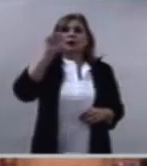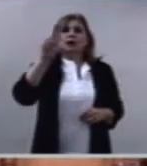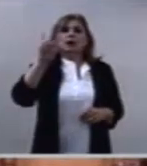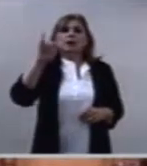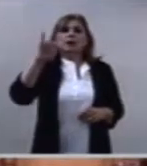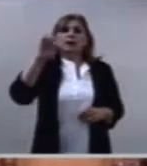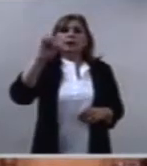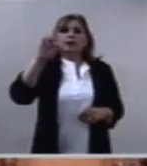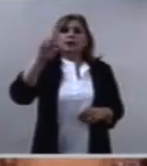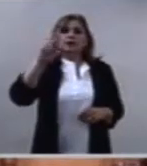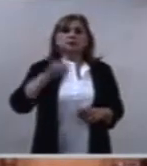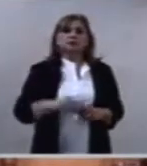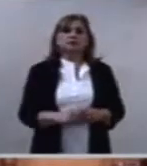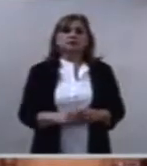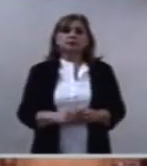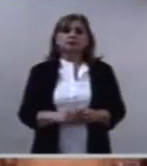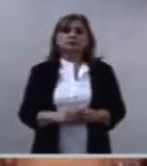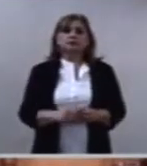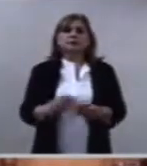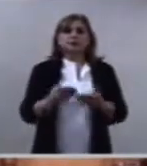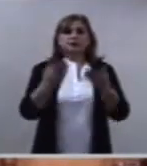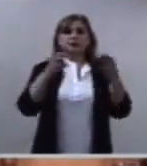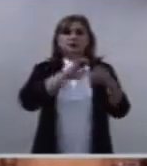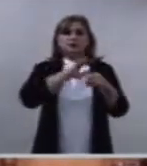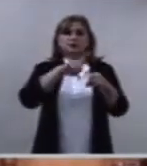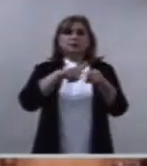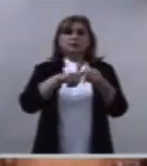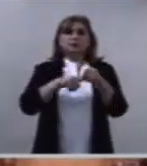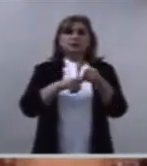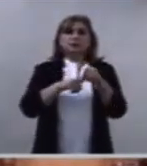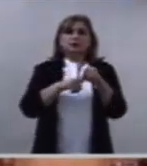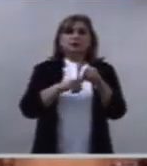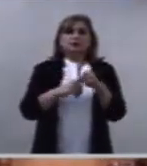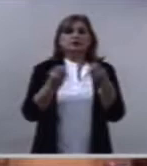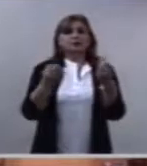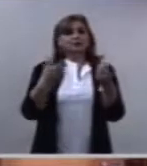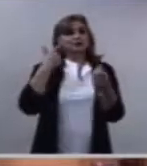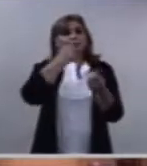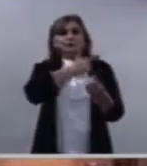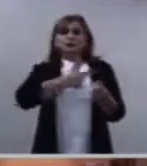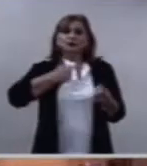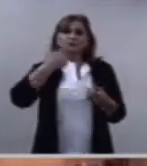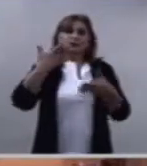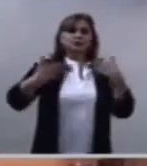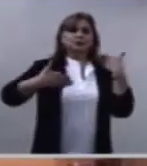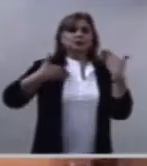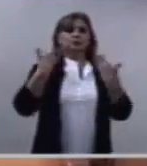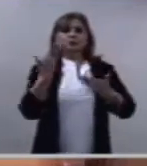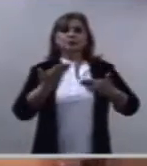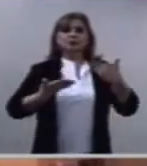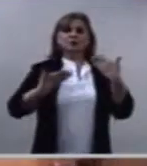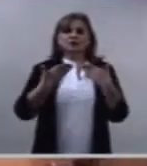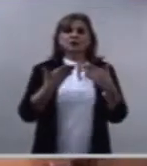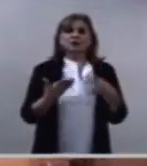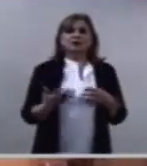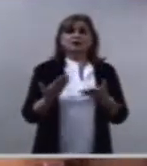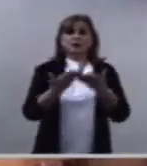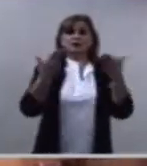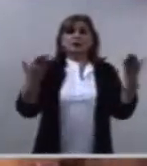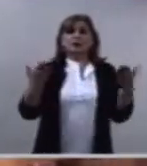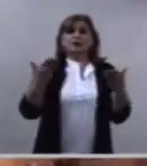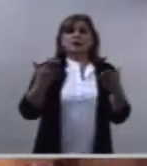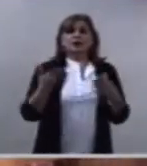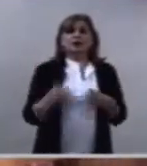Y algo que especialmente me da alegría es que en este mes de